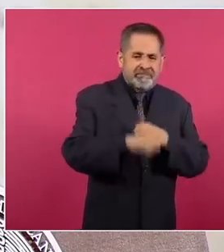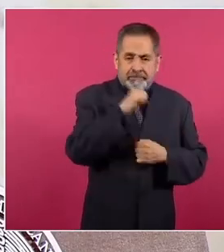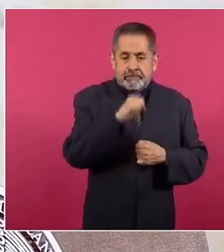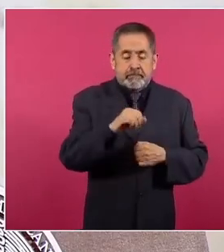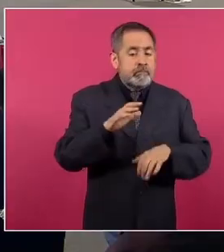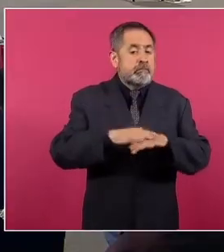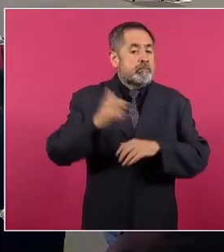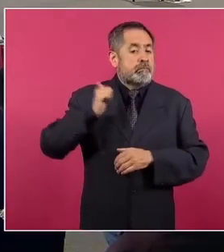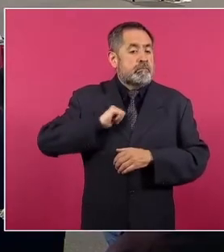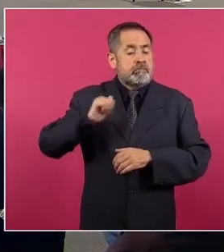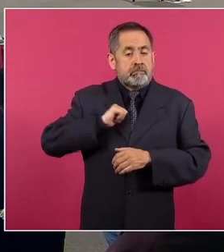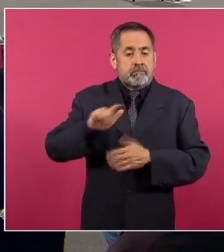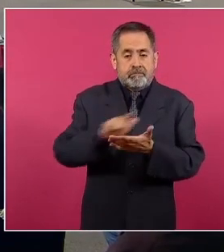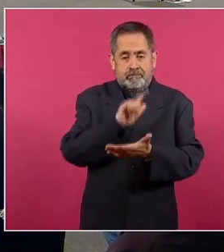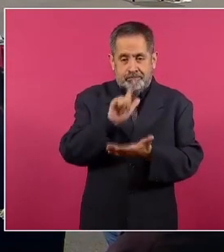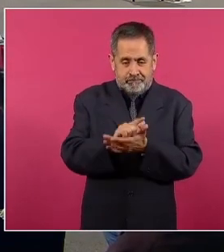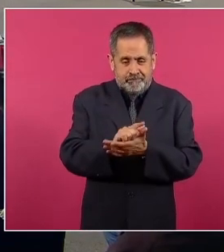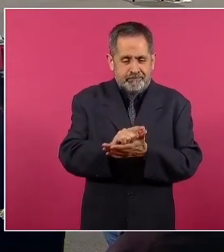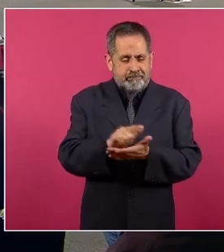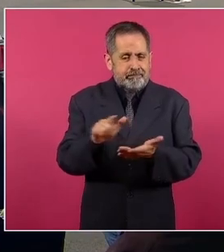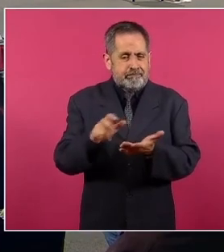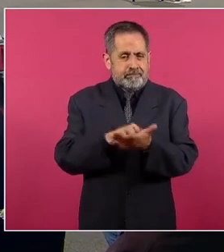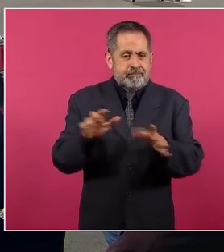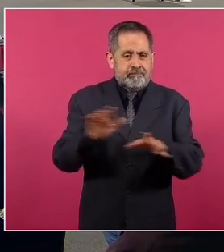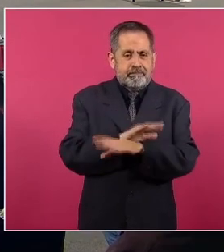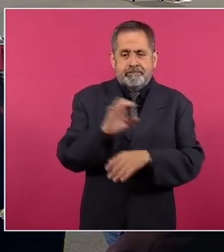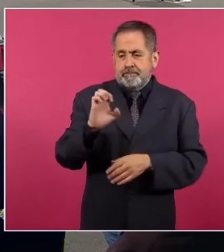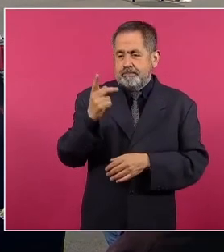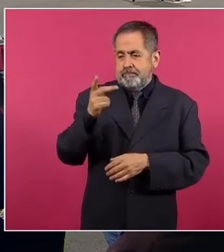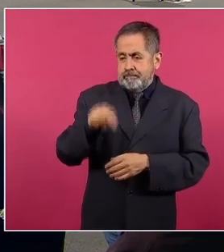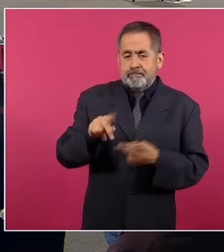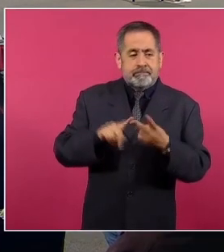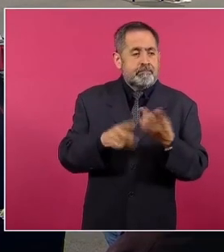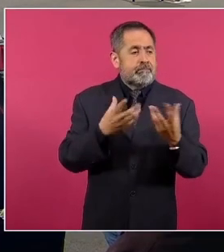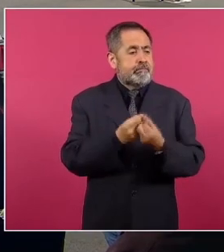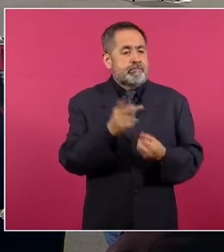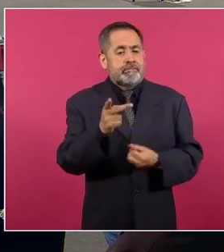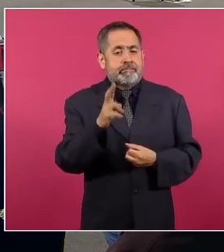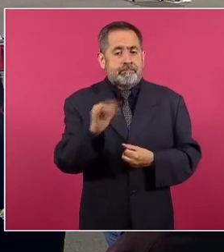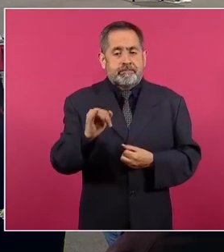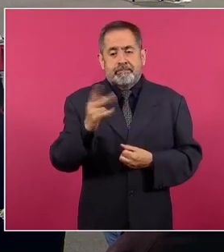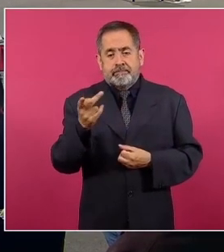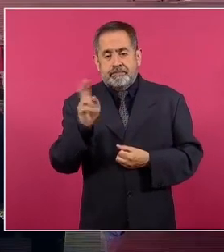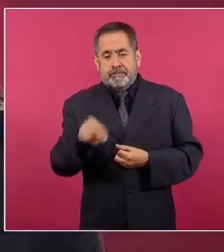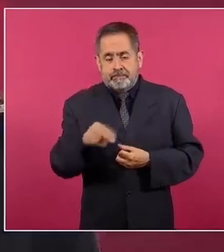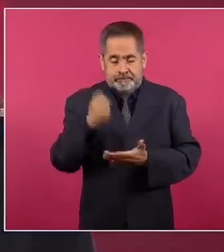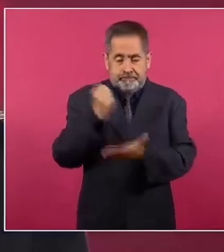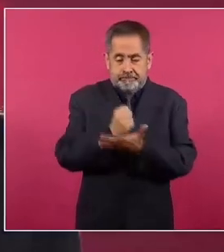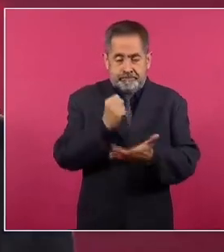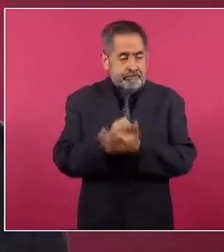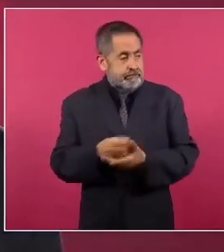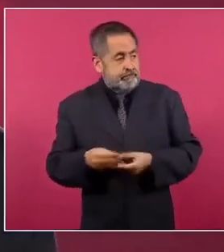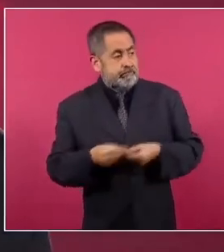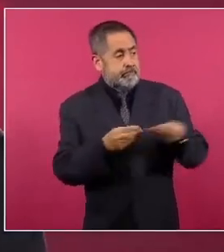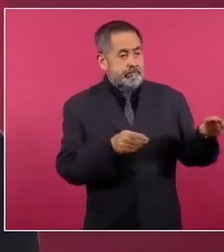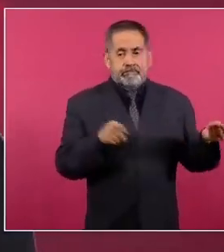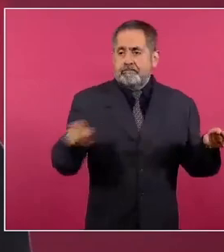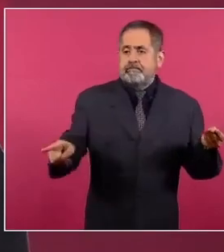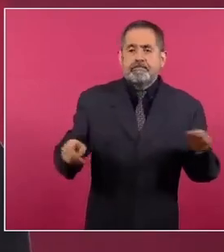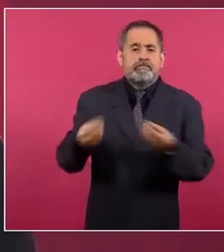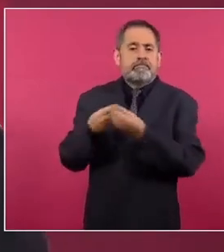energética de Peña Nieto y aprobada por el PRI y el PAN perjudicaba a los consumidores